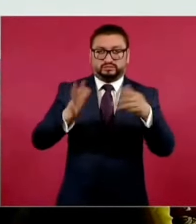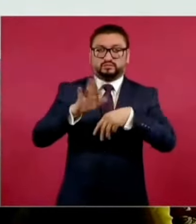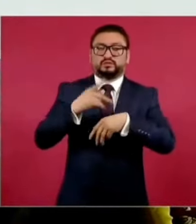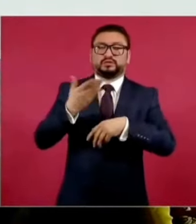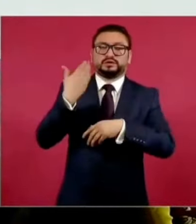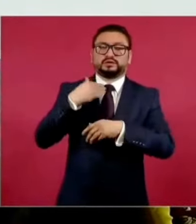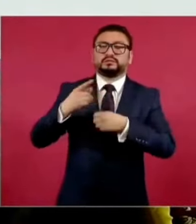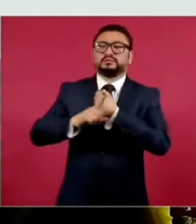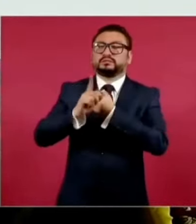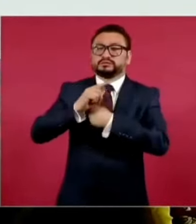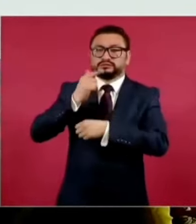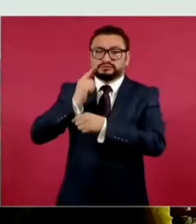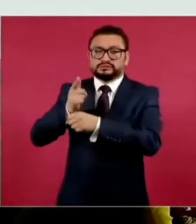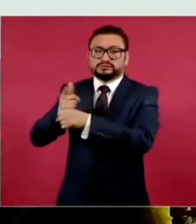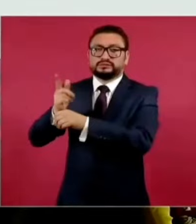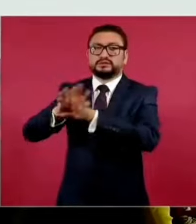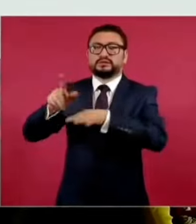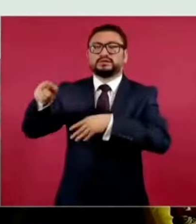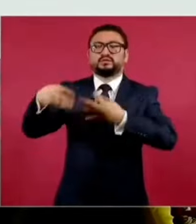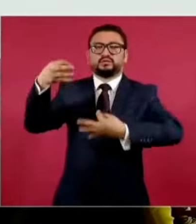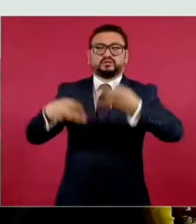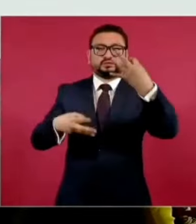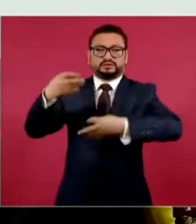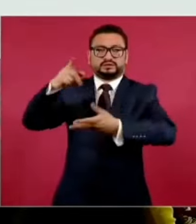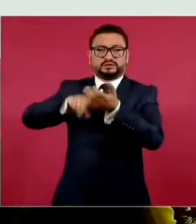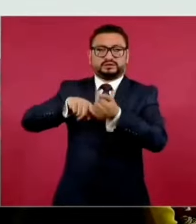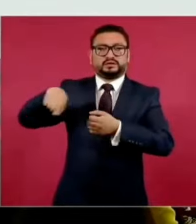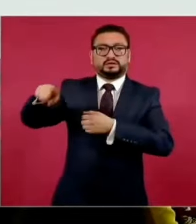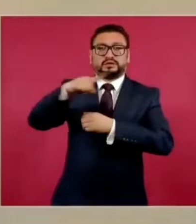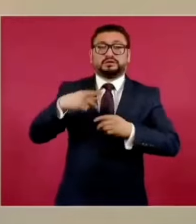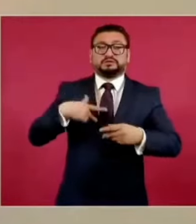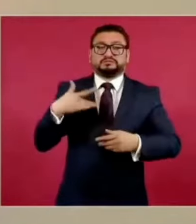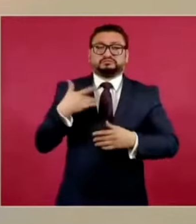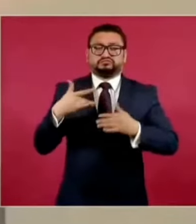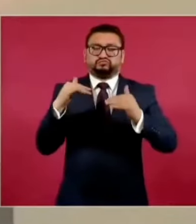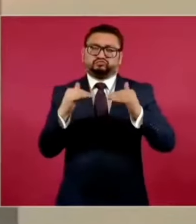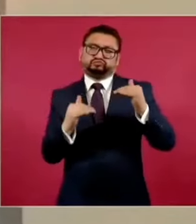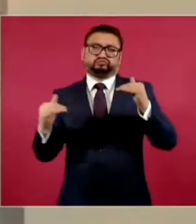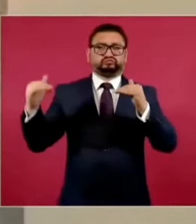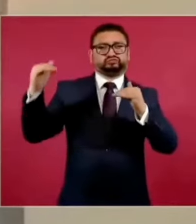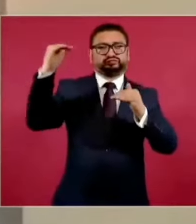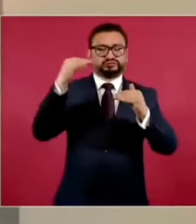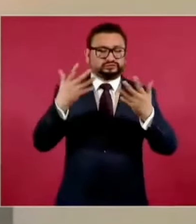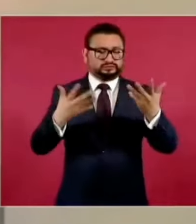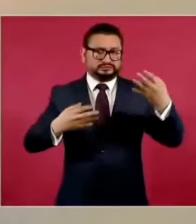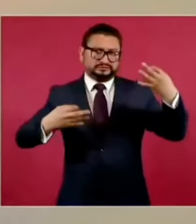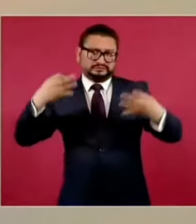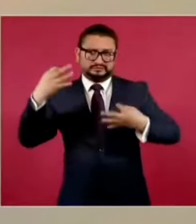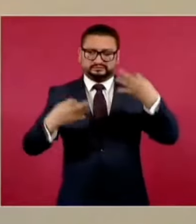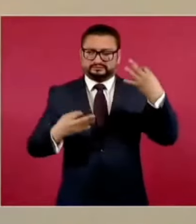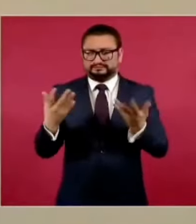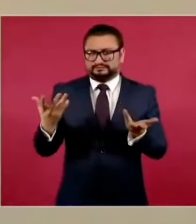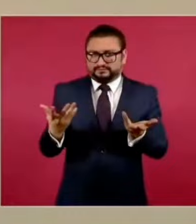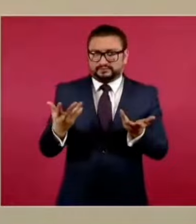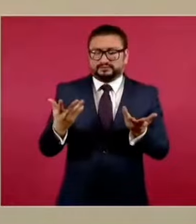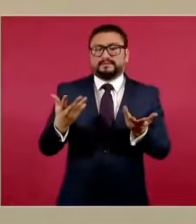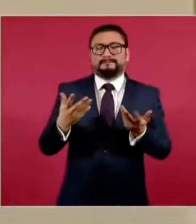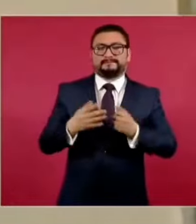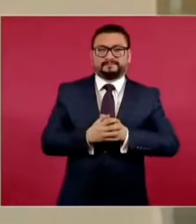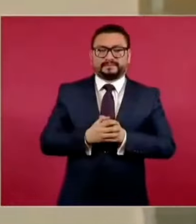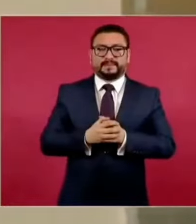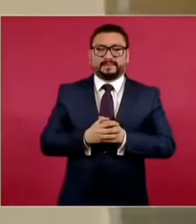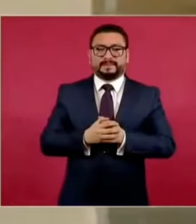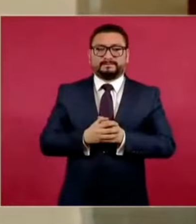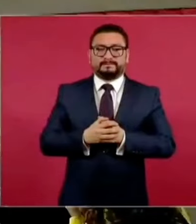viendo es cómo el Poder Judicial se ha puesto por encima de los otros poderes, incluso llegando